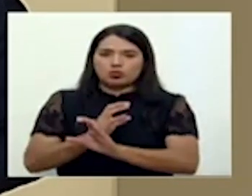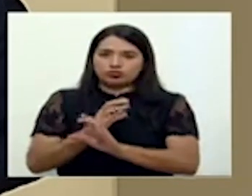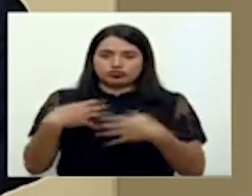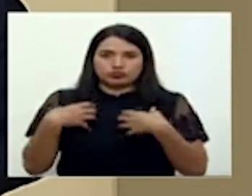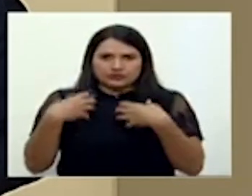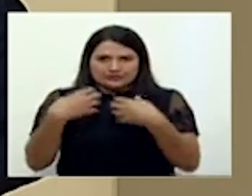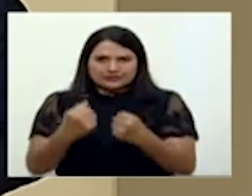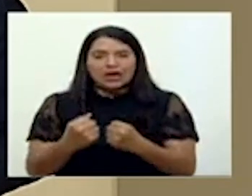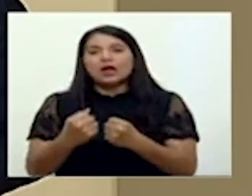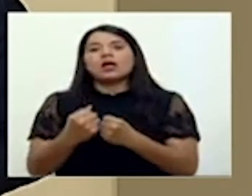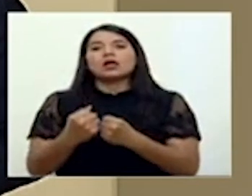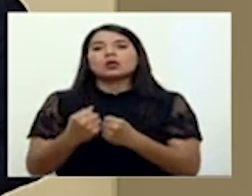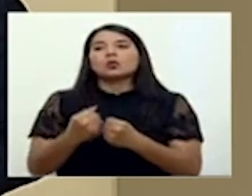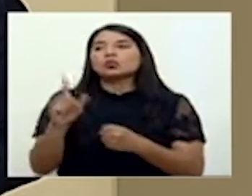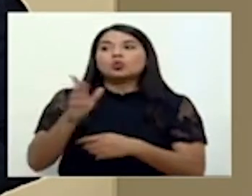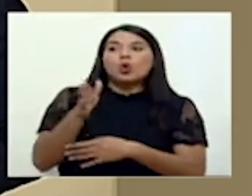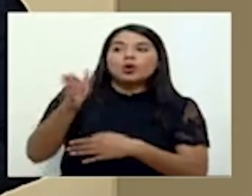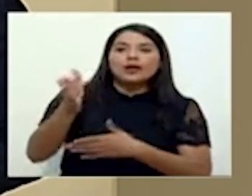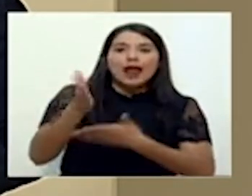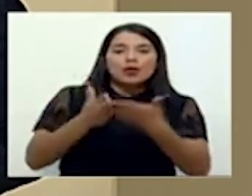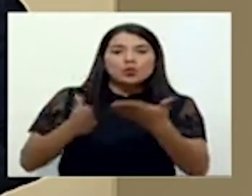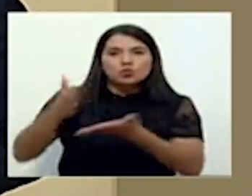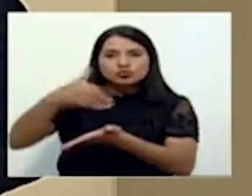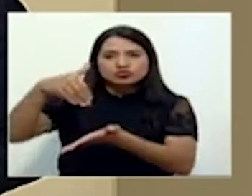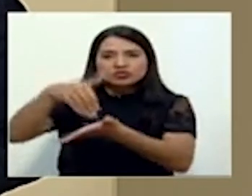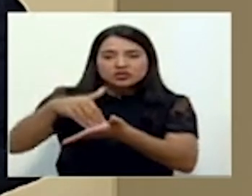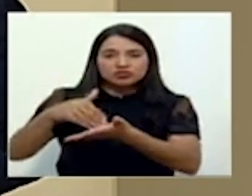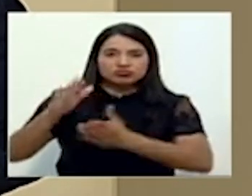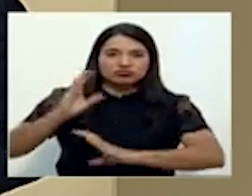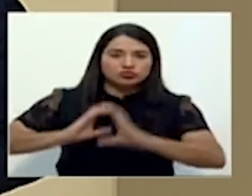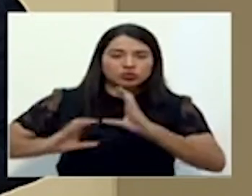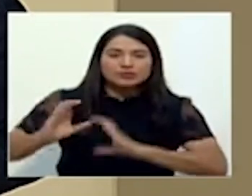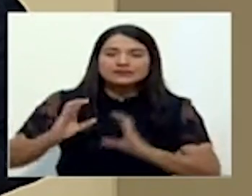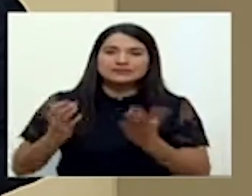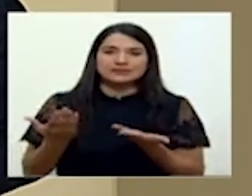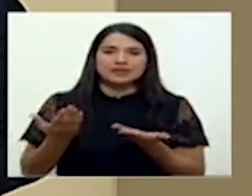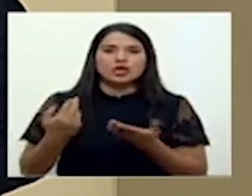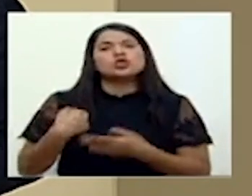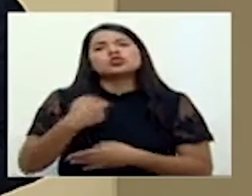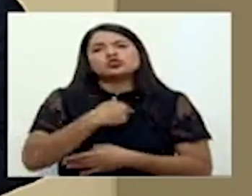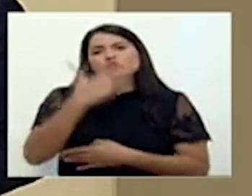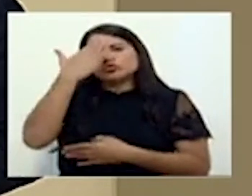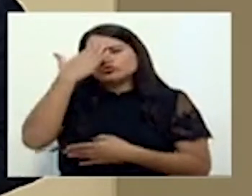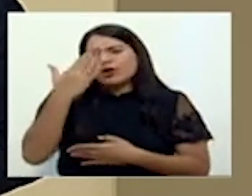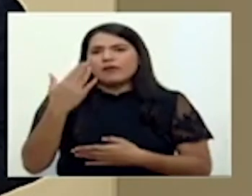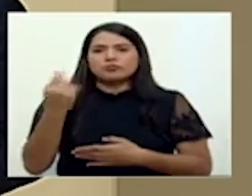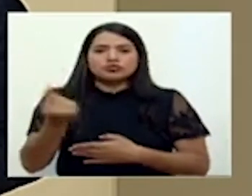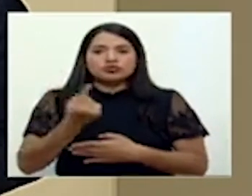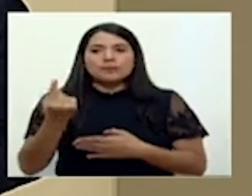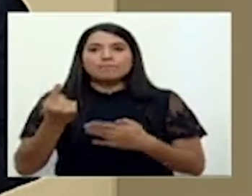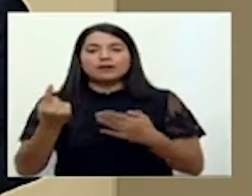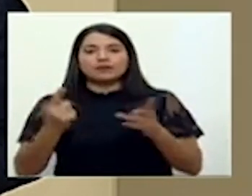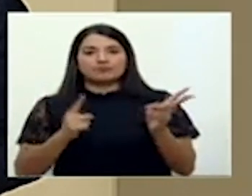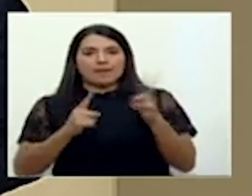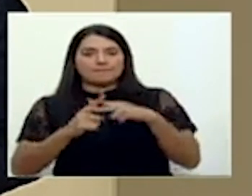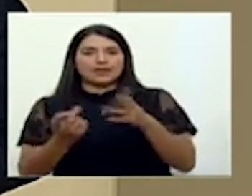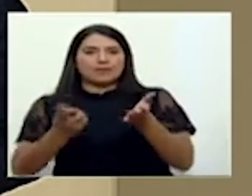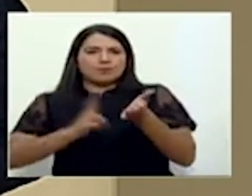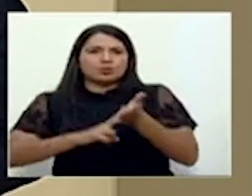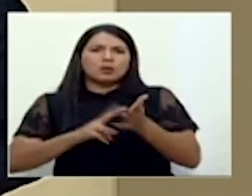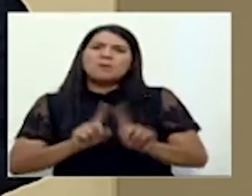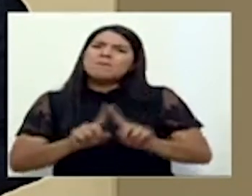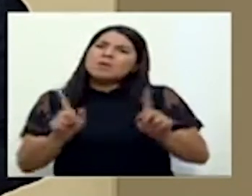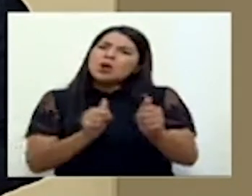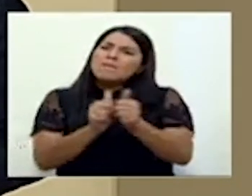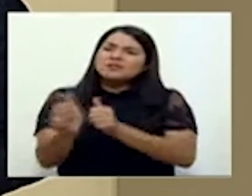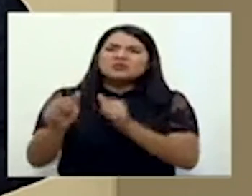ir a algunos establecimientos. Y en general, pues, sabemos que siempre hay multas, siempre hay sanciones que se aplican, pero la mayoría de